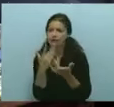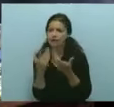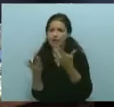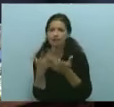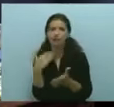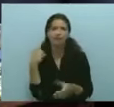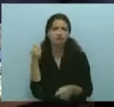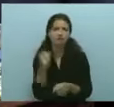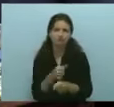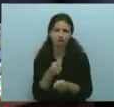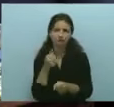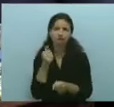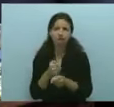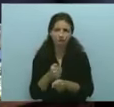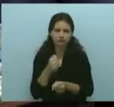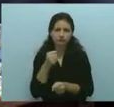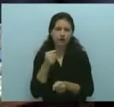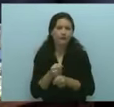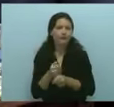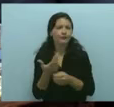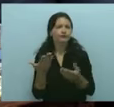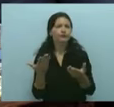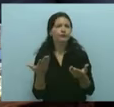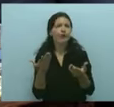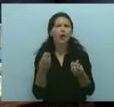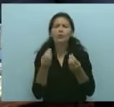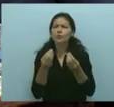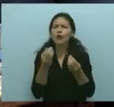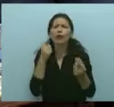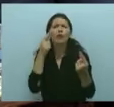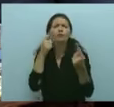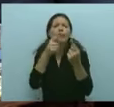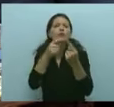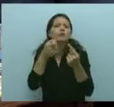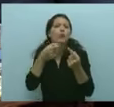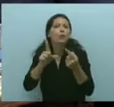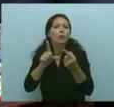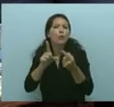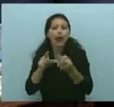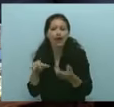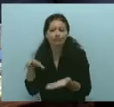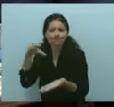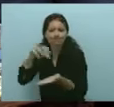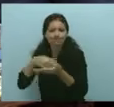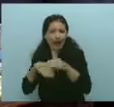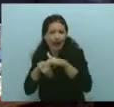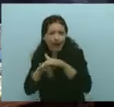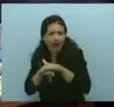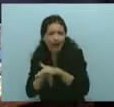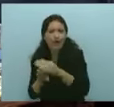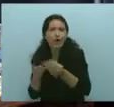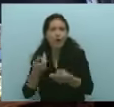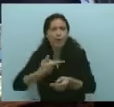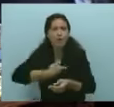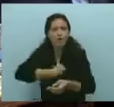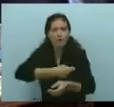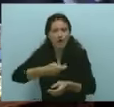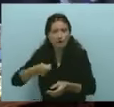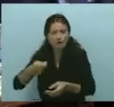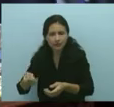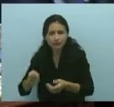un objetivo muy preciso, salvar la caja de jubilaciones y pensiones de la provincia de Santa Fe,